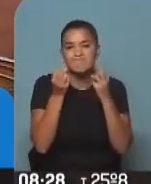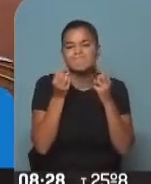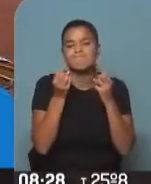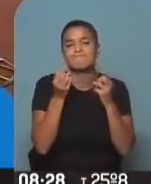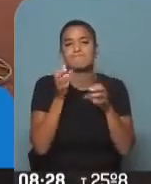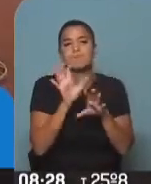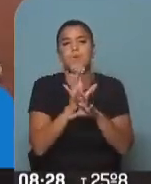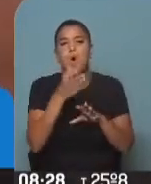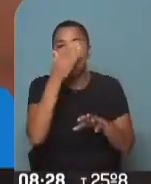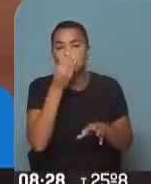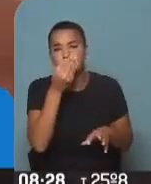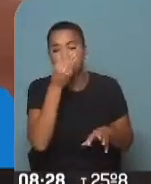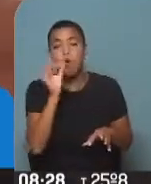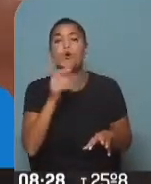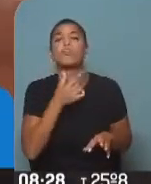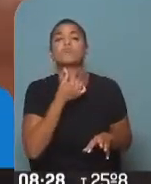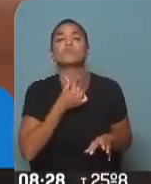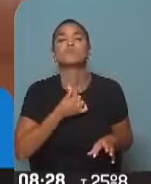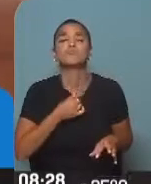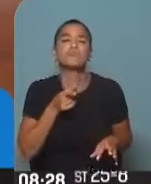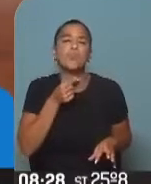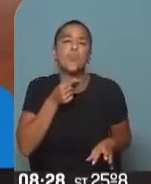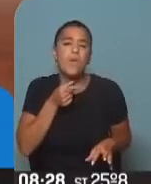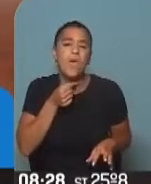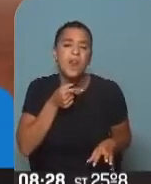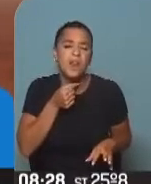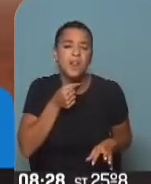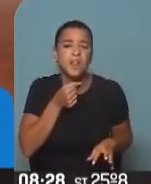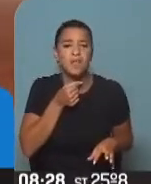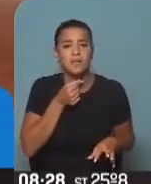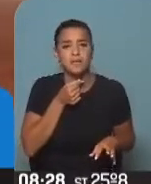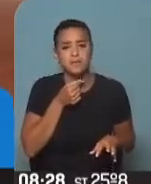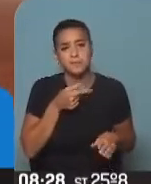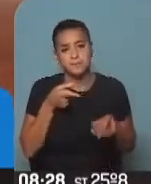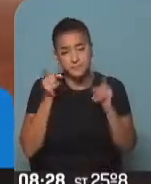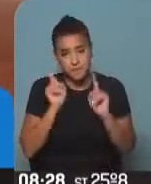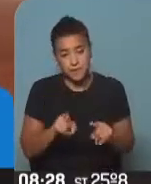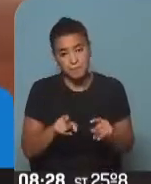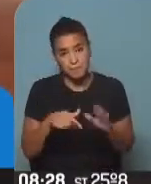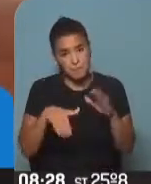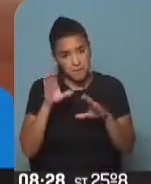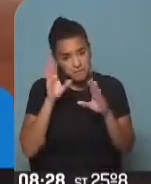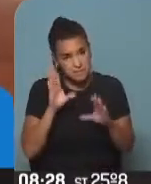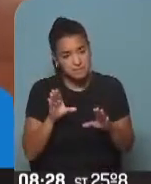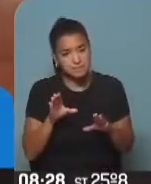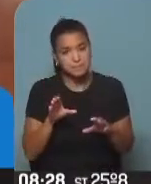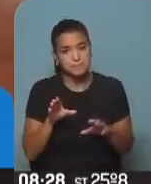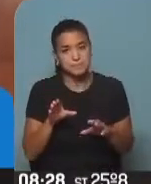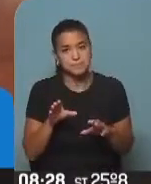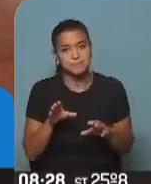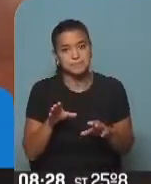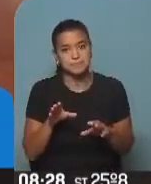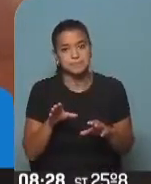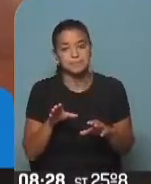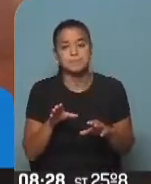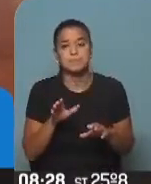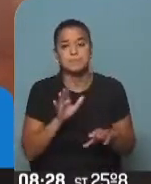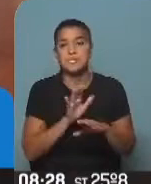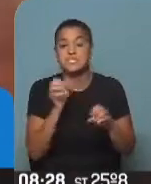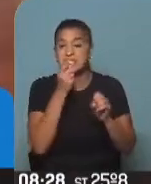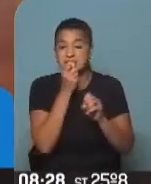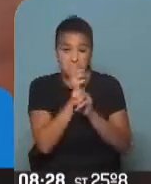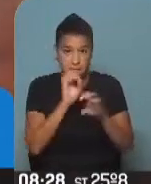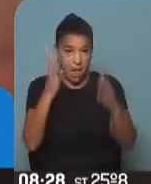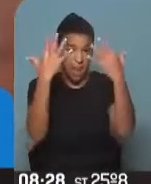sinusitis, faringitis, dolor de garganta, y en casos más extremos, por el mal uso